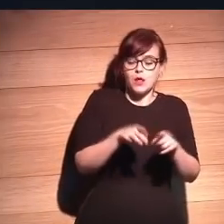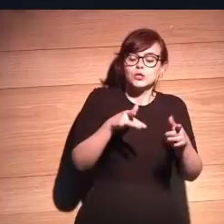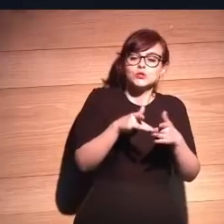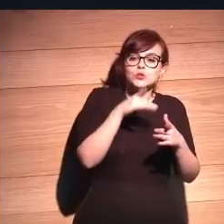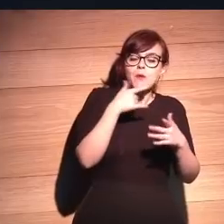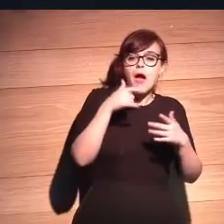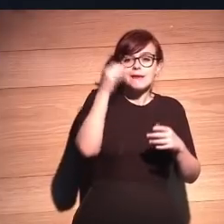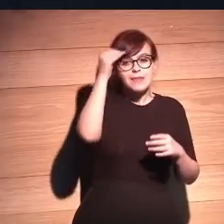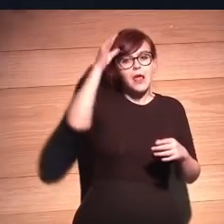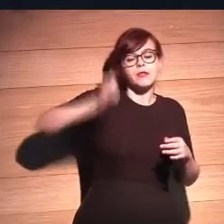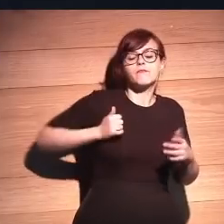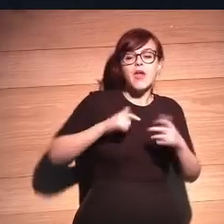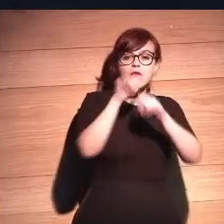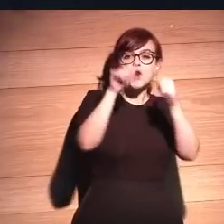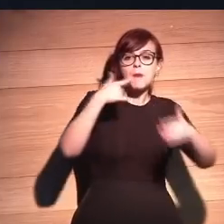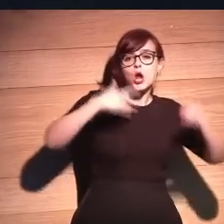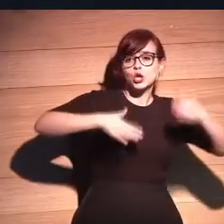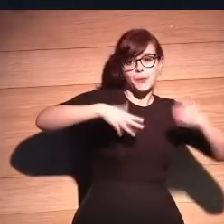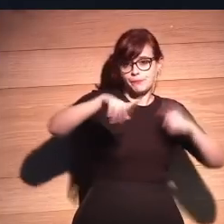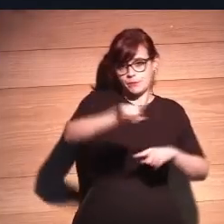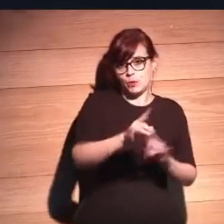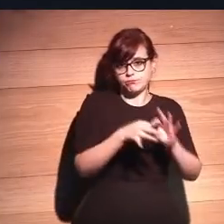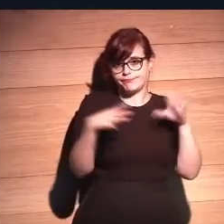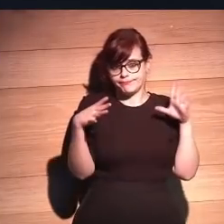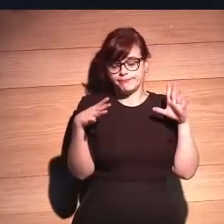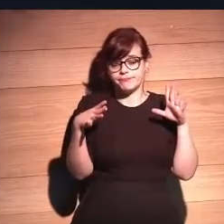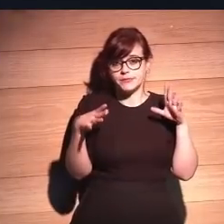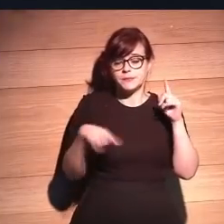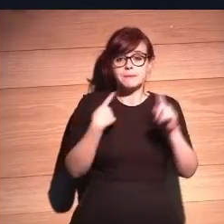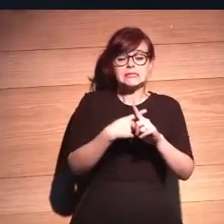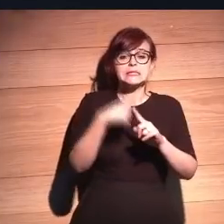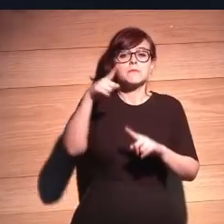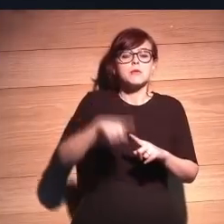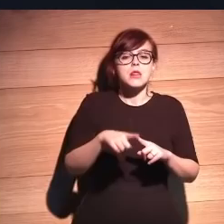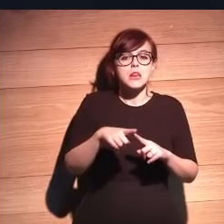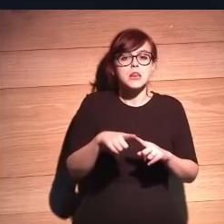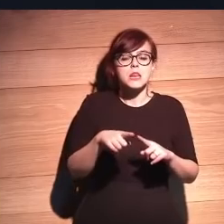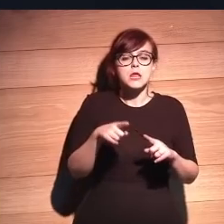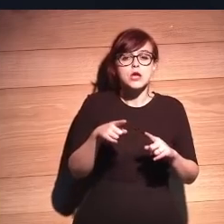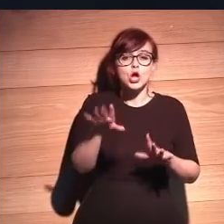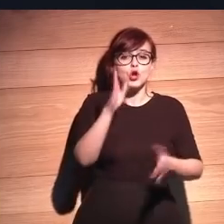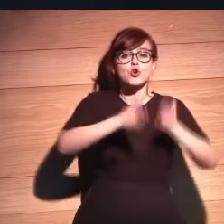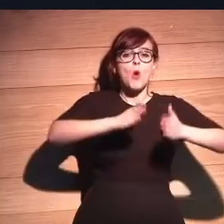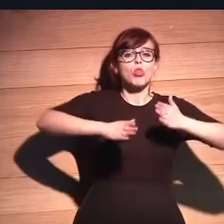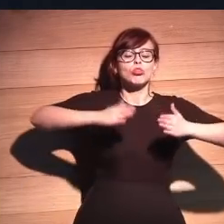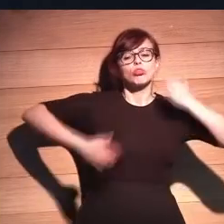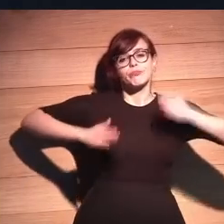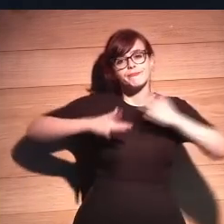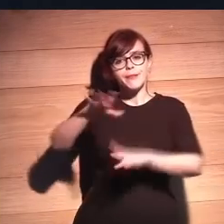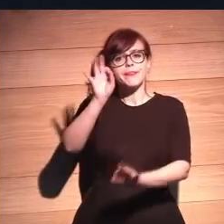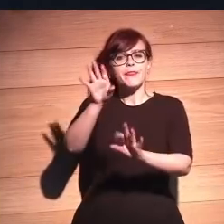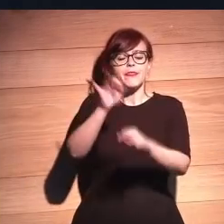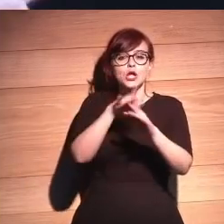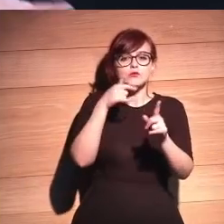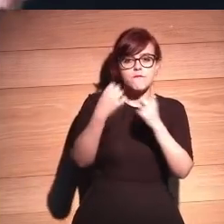mayoría, ni los robots van a tener que decidir sobre cosas que nos van a afectar